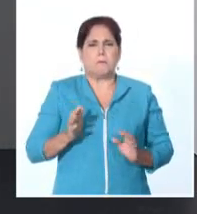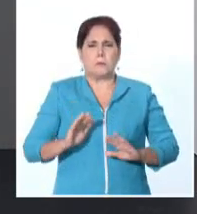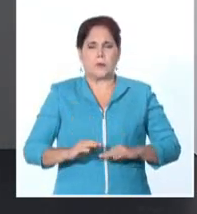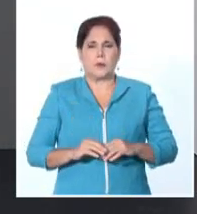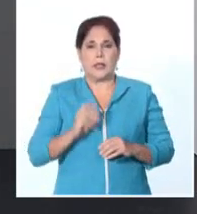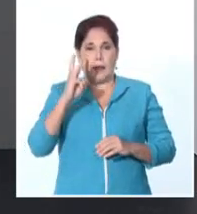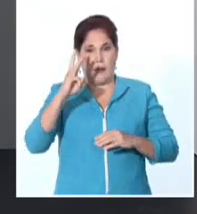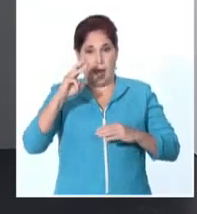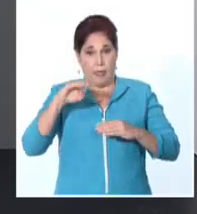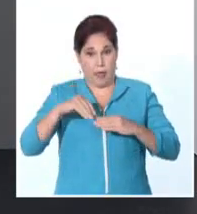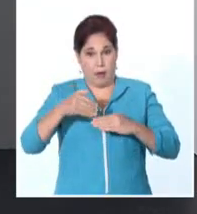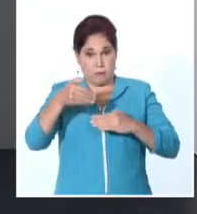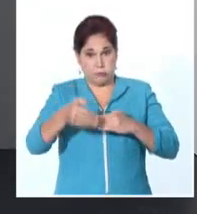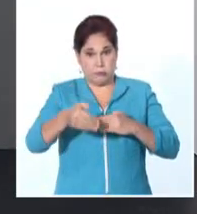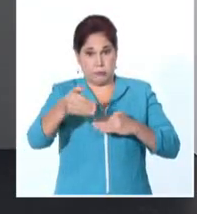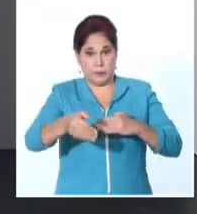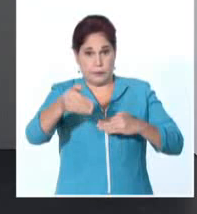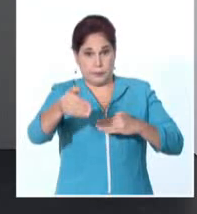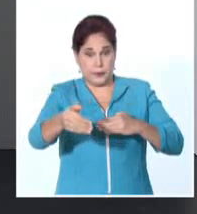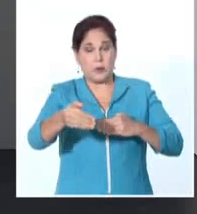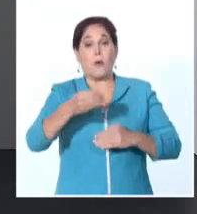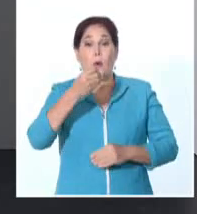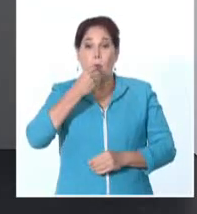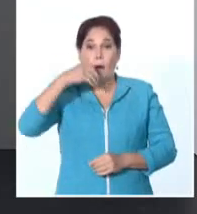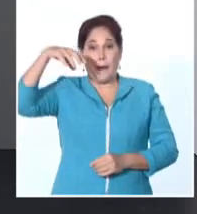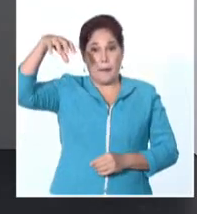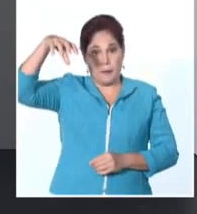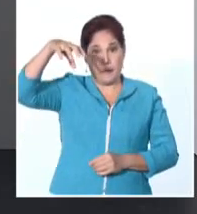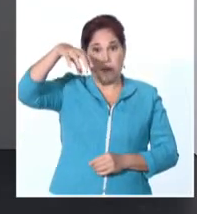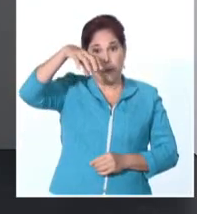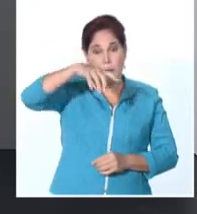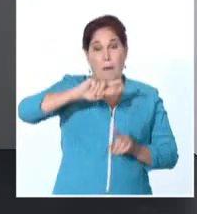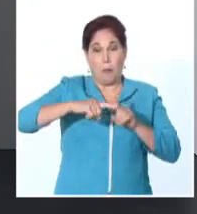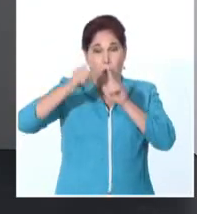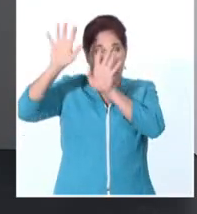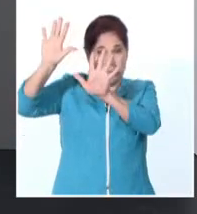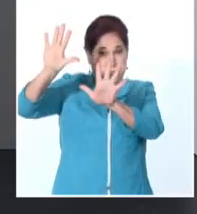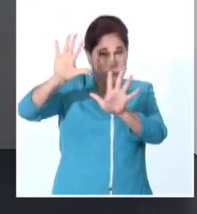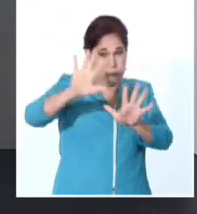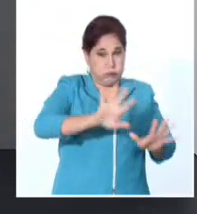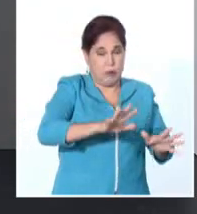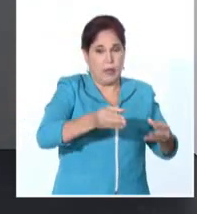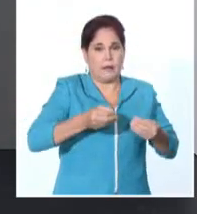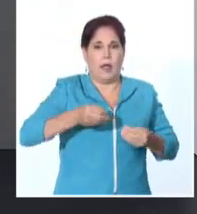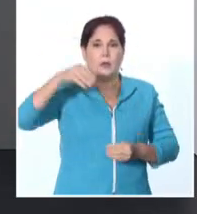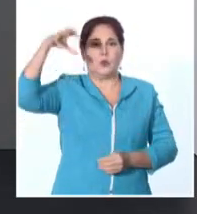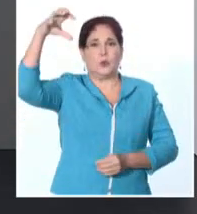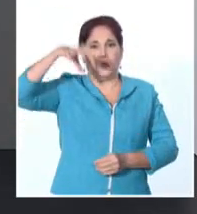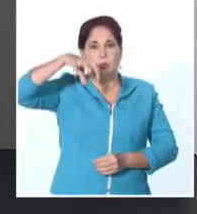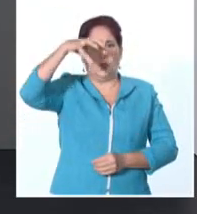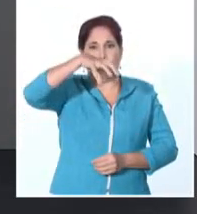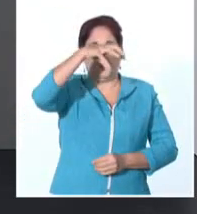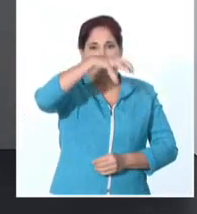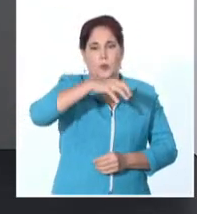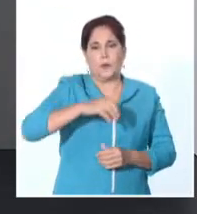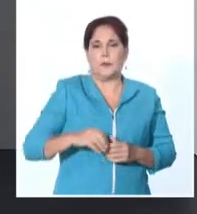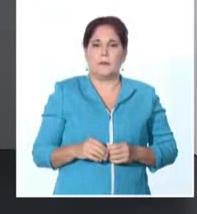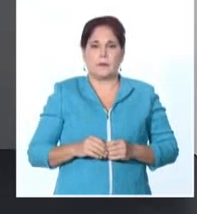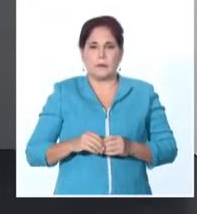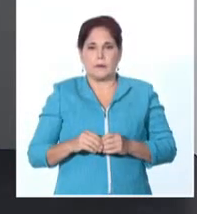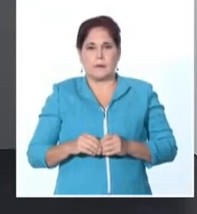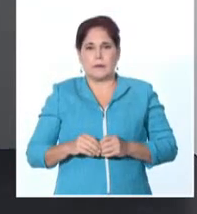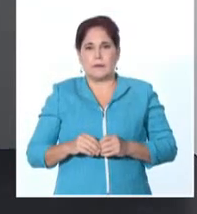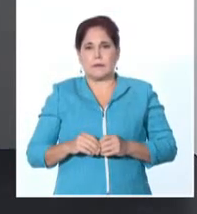pronostican algunos chubascos, lluvias y tormentas eléctricas debido al paso de las ondas tropicales. Y también tendremos el